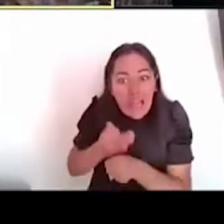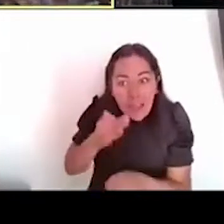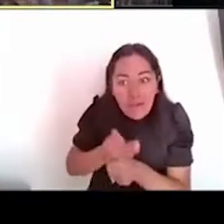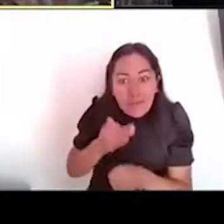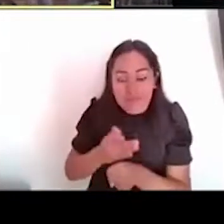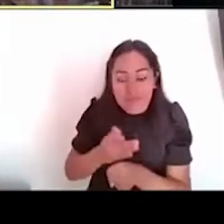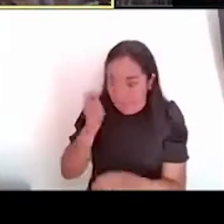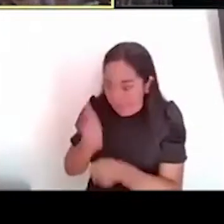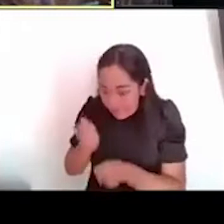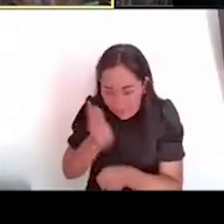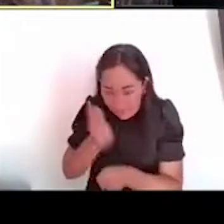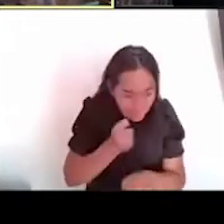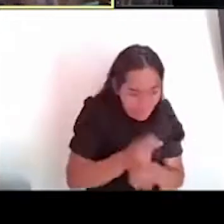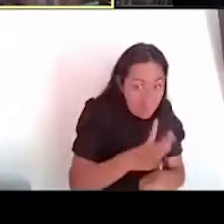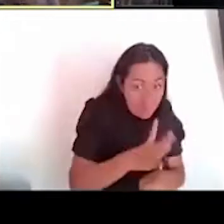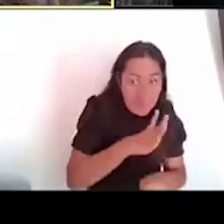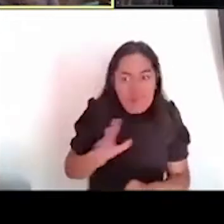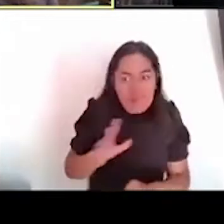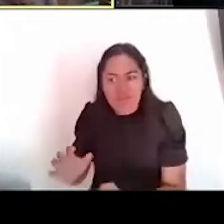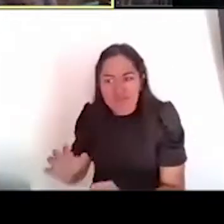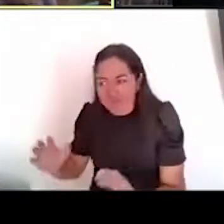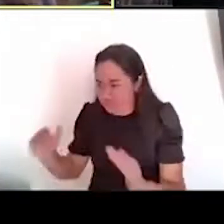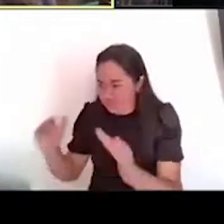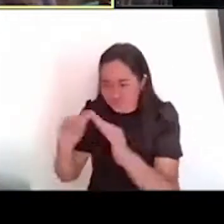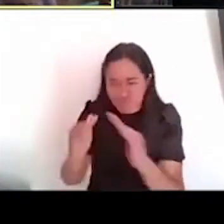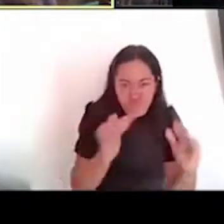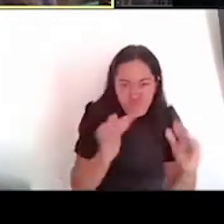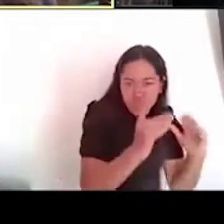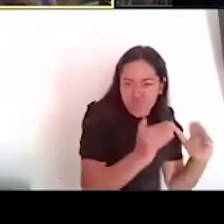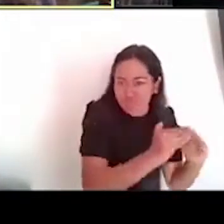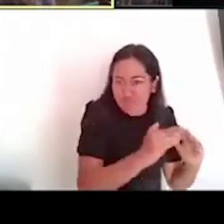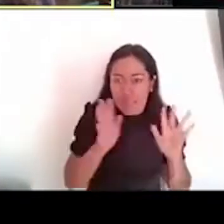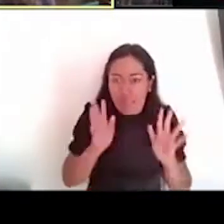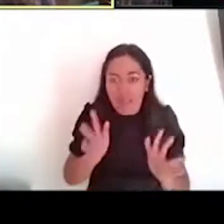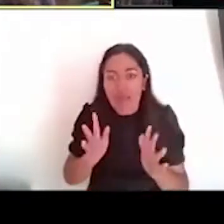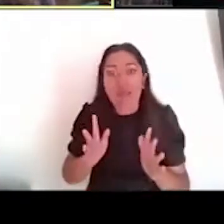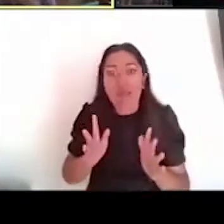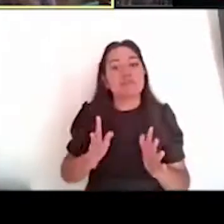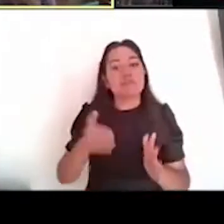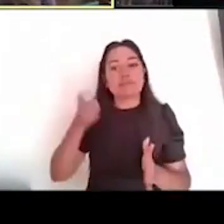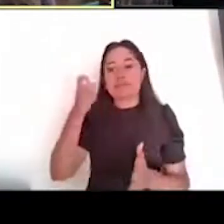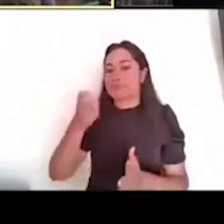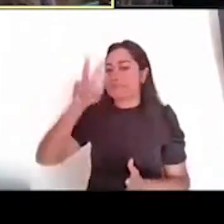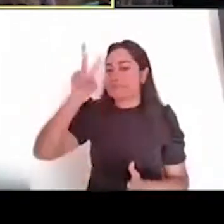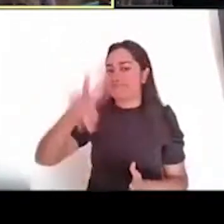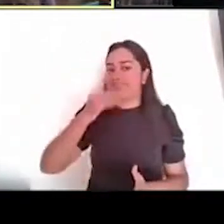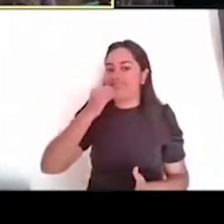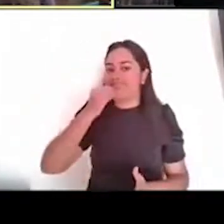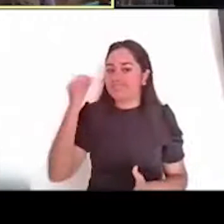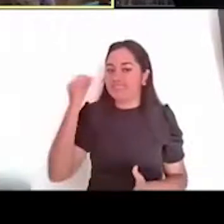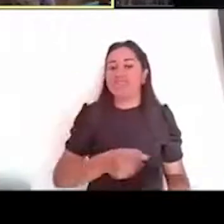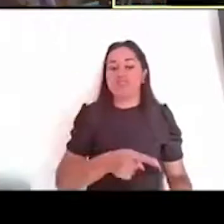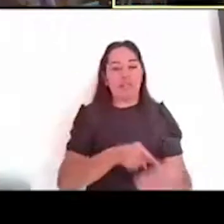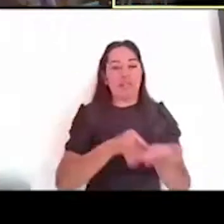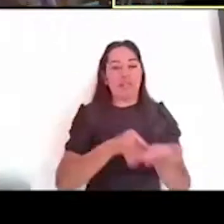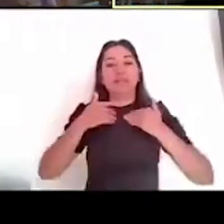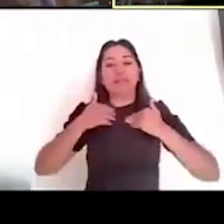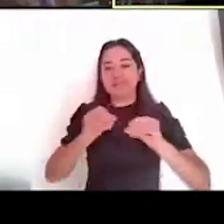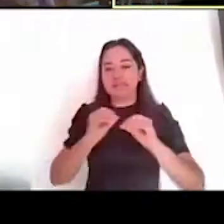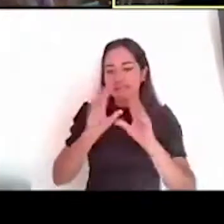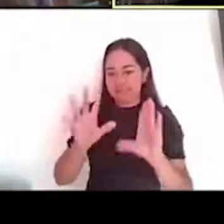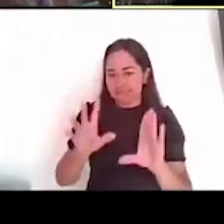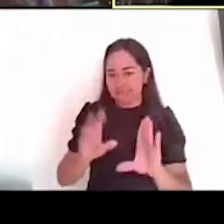más edificios y con este nuevo espacio educativo, va a ser algo verdaderamente fantástico. Sí,